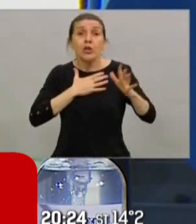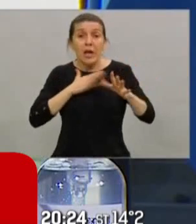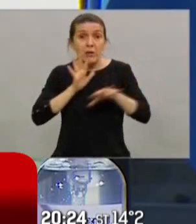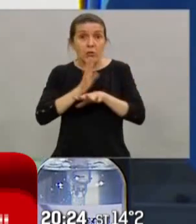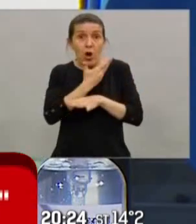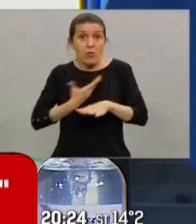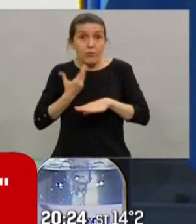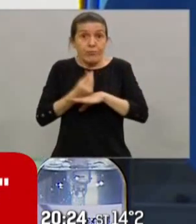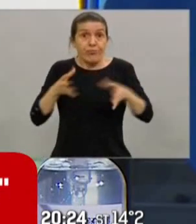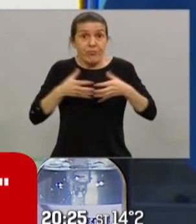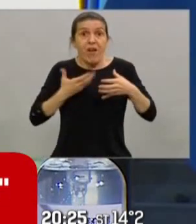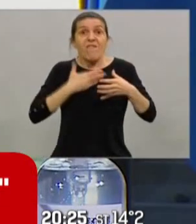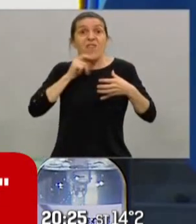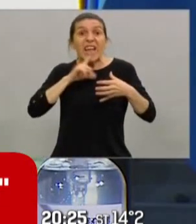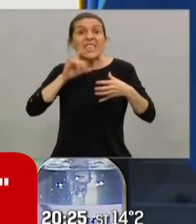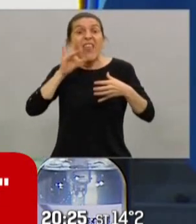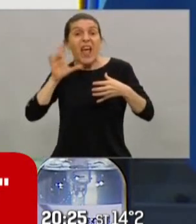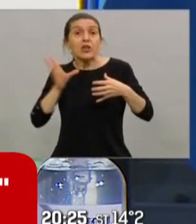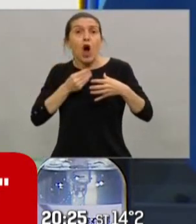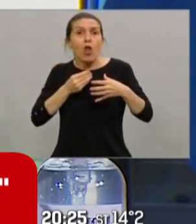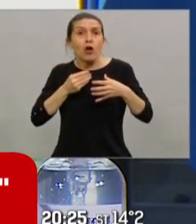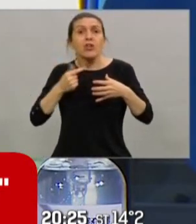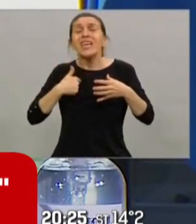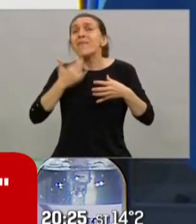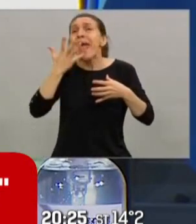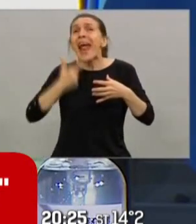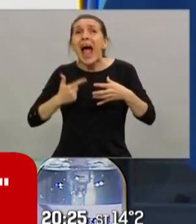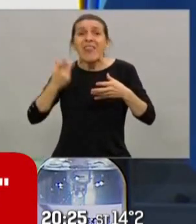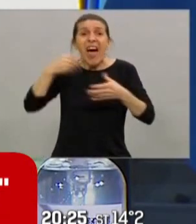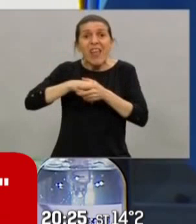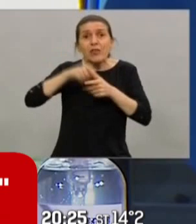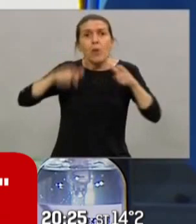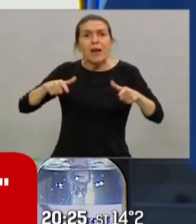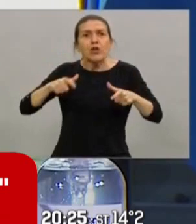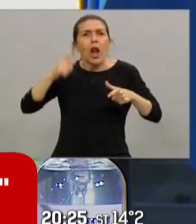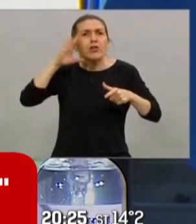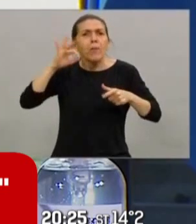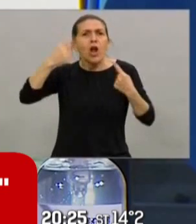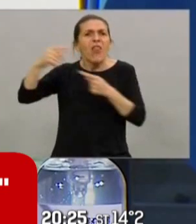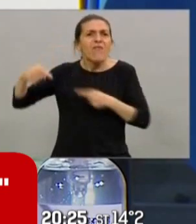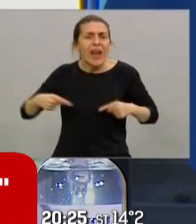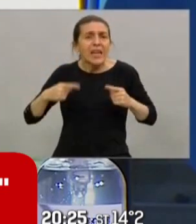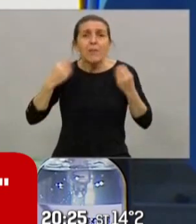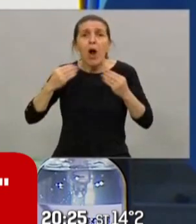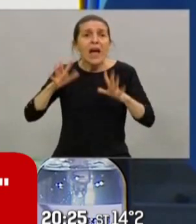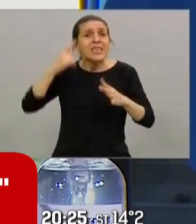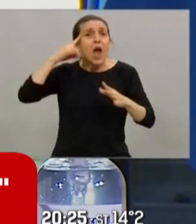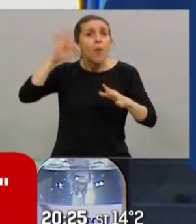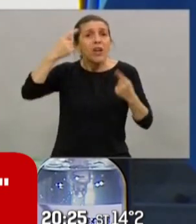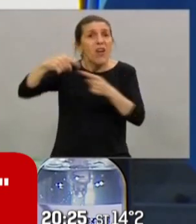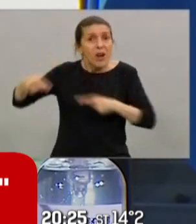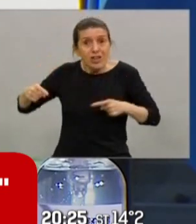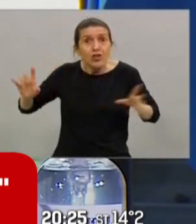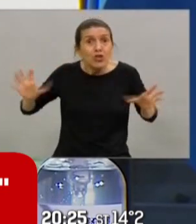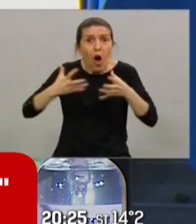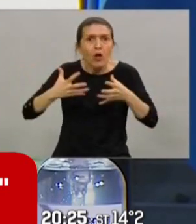y me encanta que el frente de todos no tenga un discurso único y que tenga opiniones distintas porque en la diversidad somos mucho